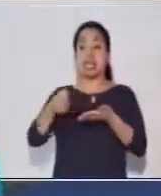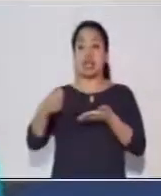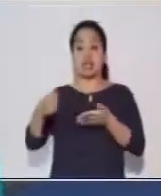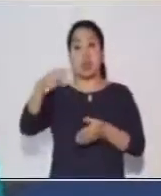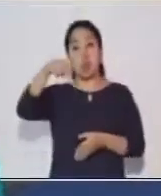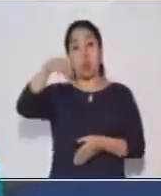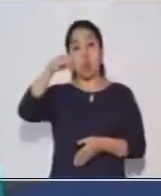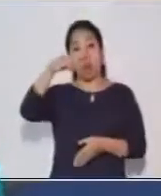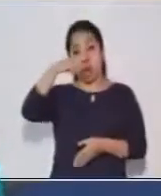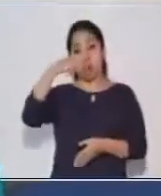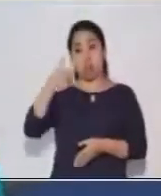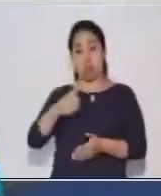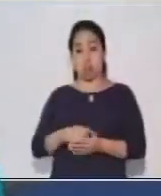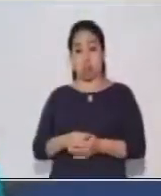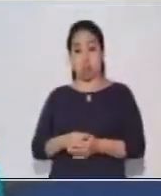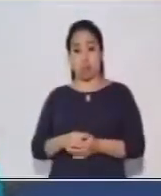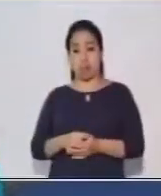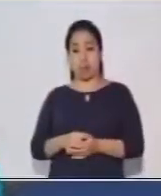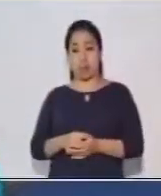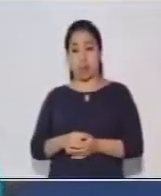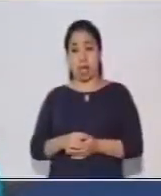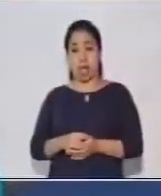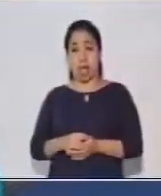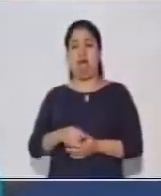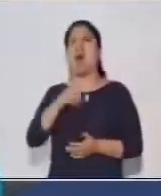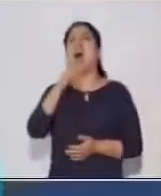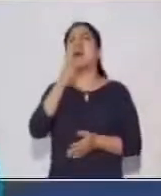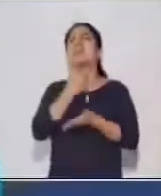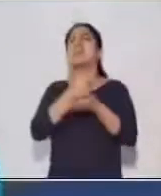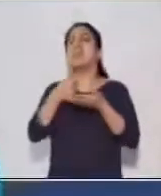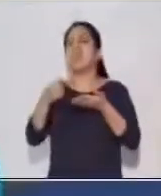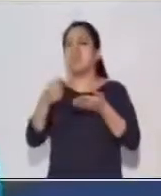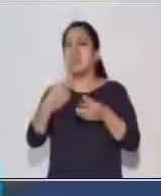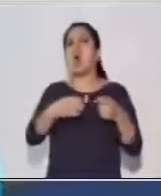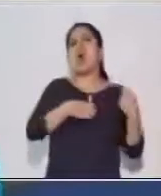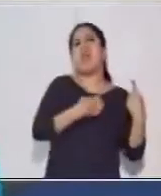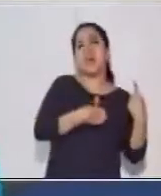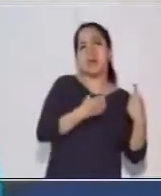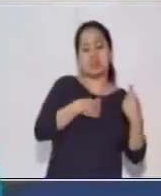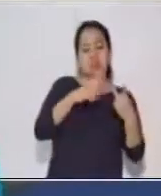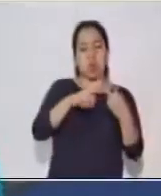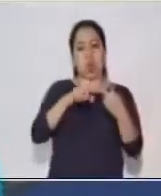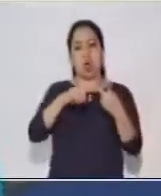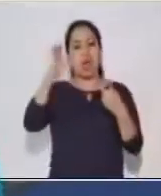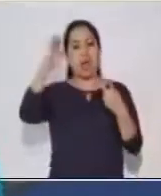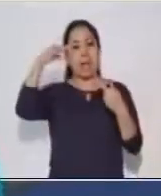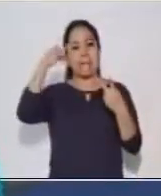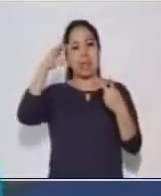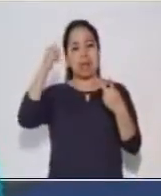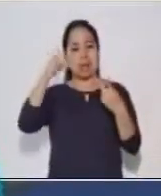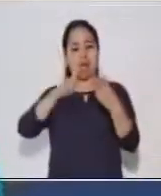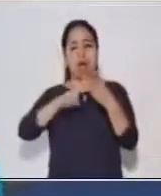nota? ¿Al profesor, a Emilia o a los alumnos del aula?